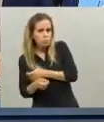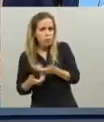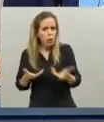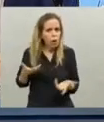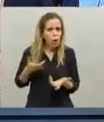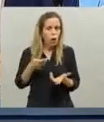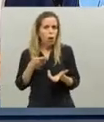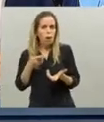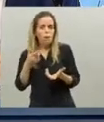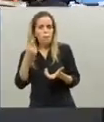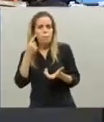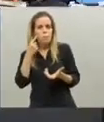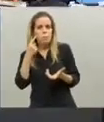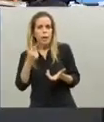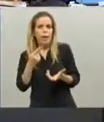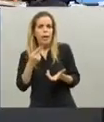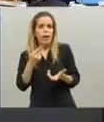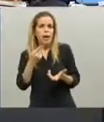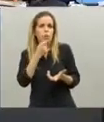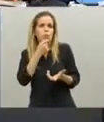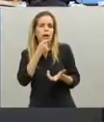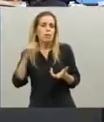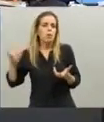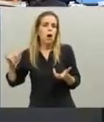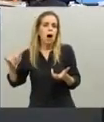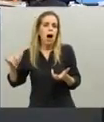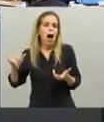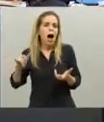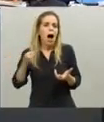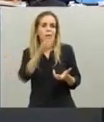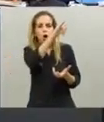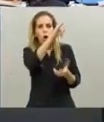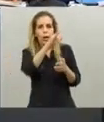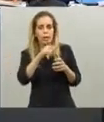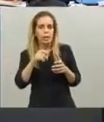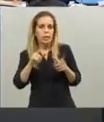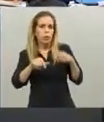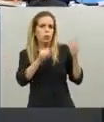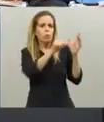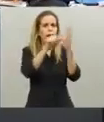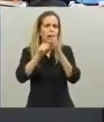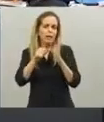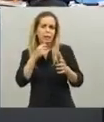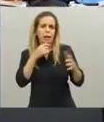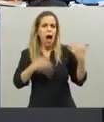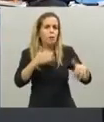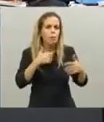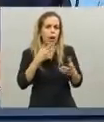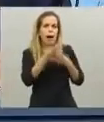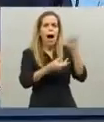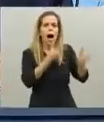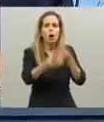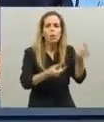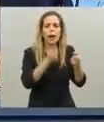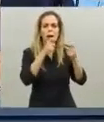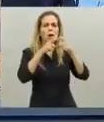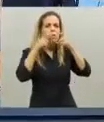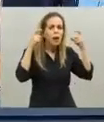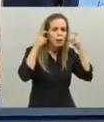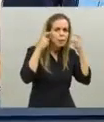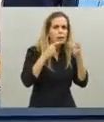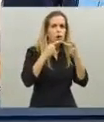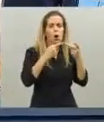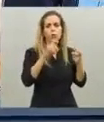a atender el coronavirus aviones que se capturaban para tomar los insumos porque no había barbijos porque no había elementos de protección personal